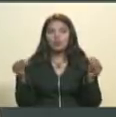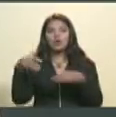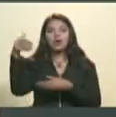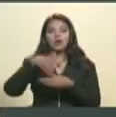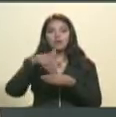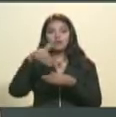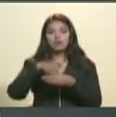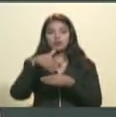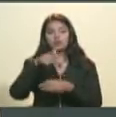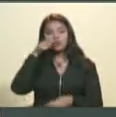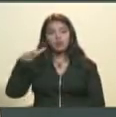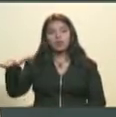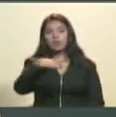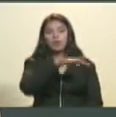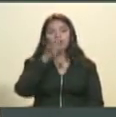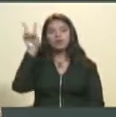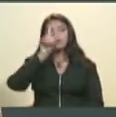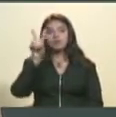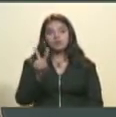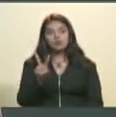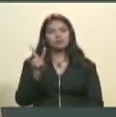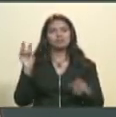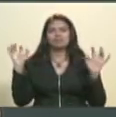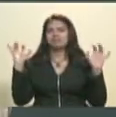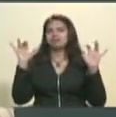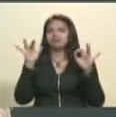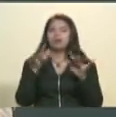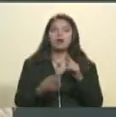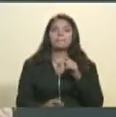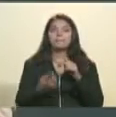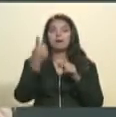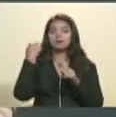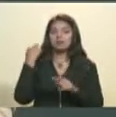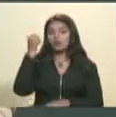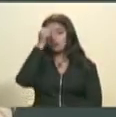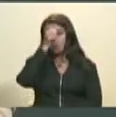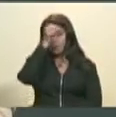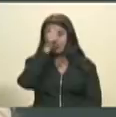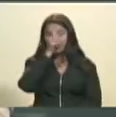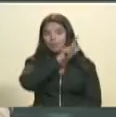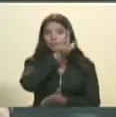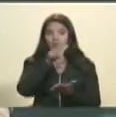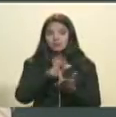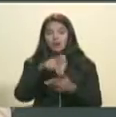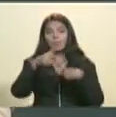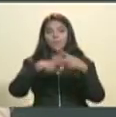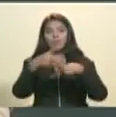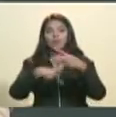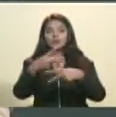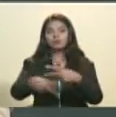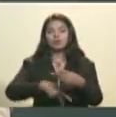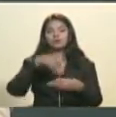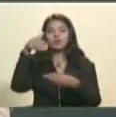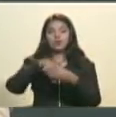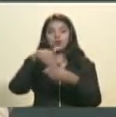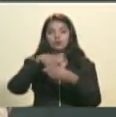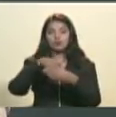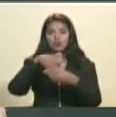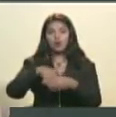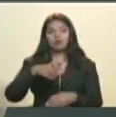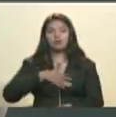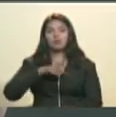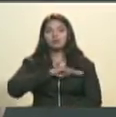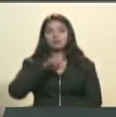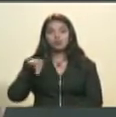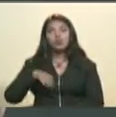votación del pueblo venezolano quien salió de manera masiva el pasado domingo a participar en este proceso electoral. Nosotros